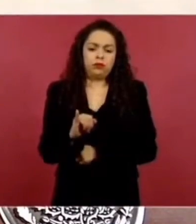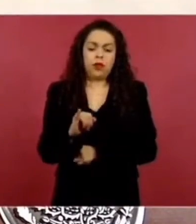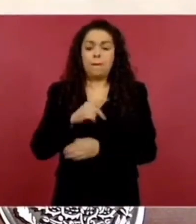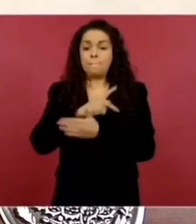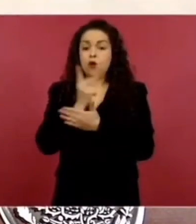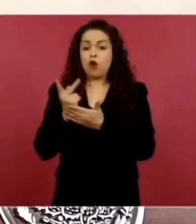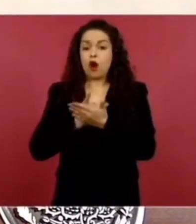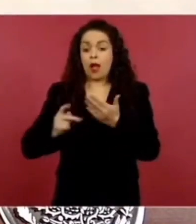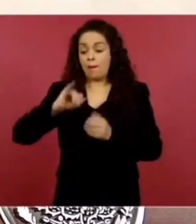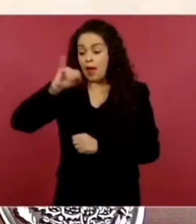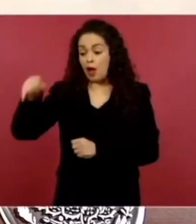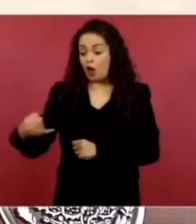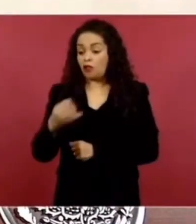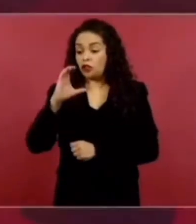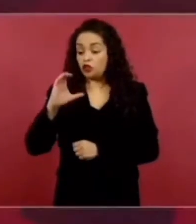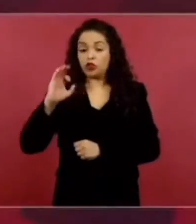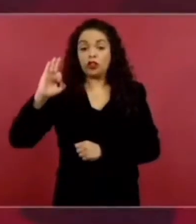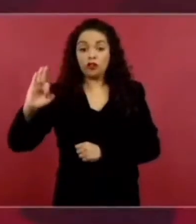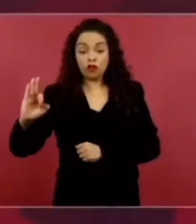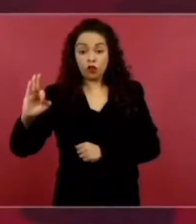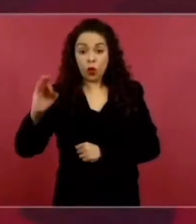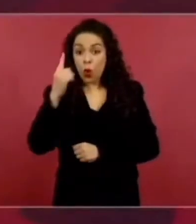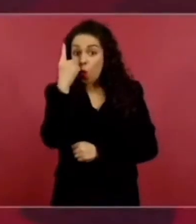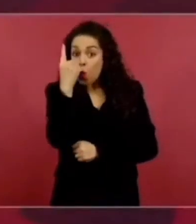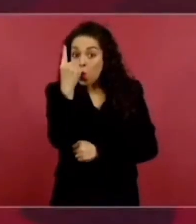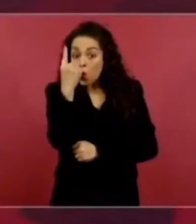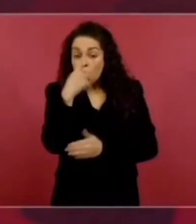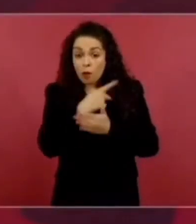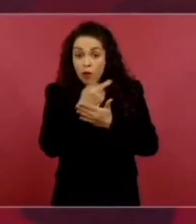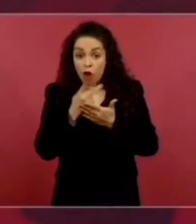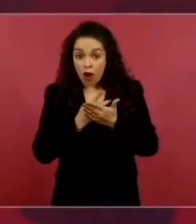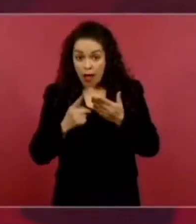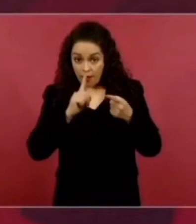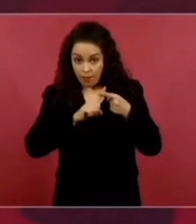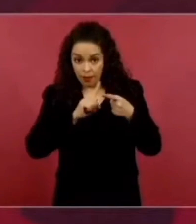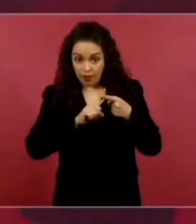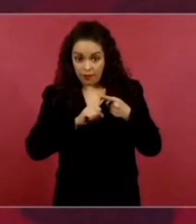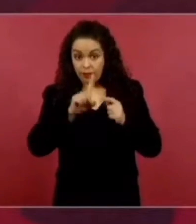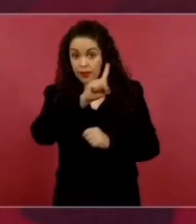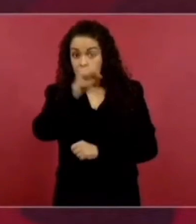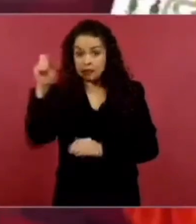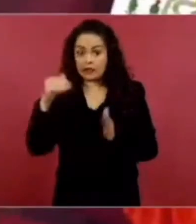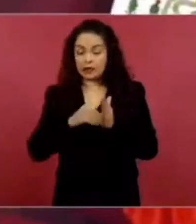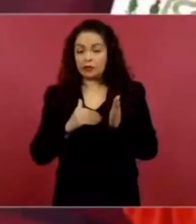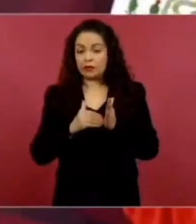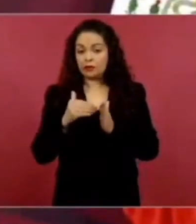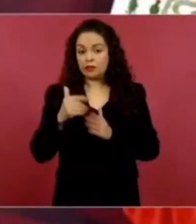un programa, sin incluir las becas, 100 mil millones.